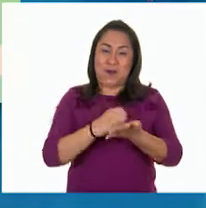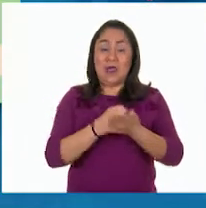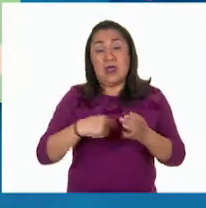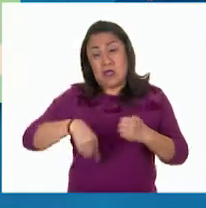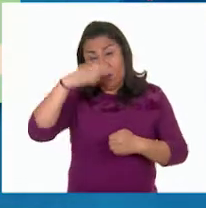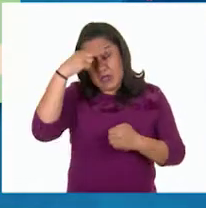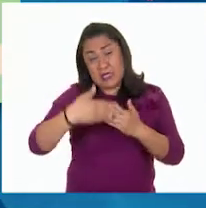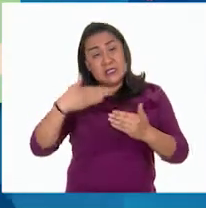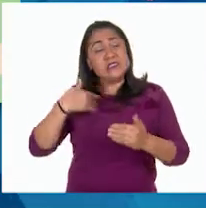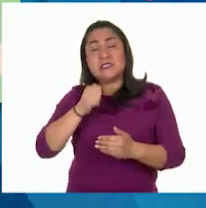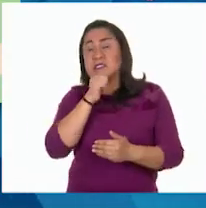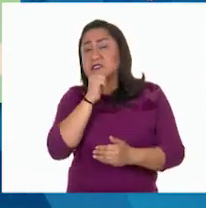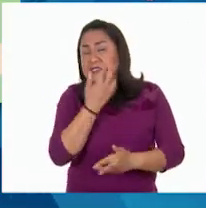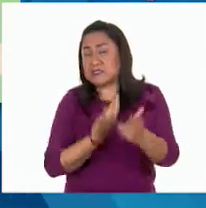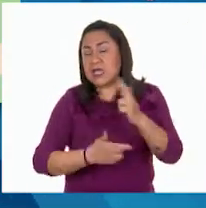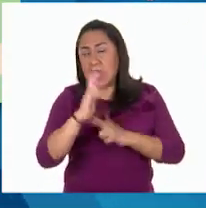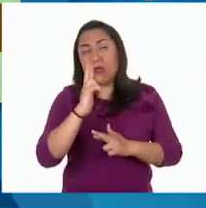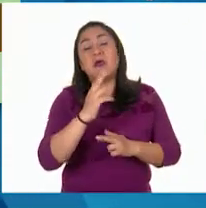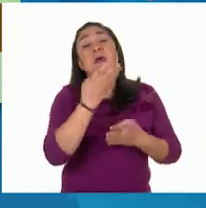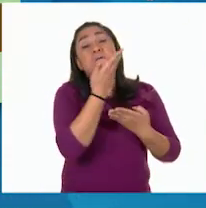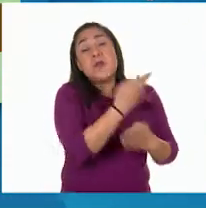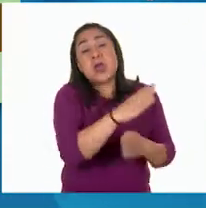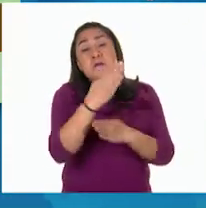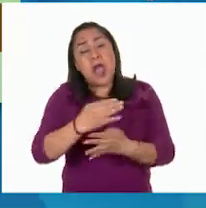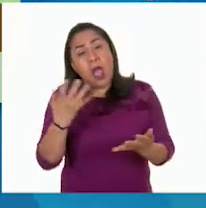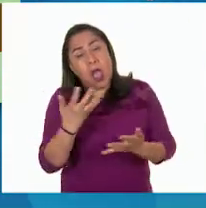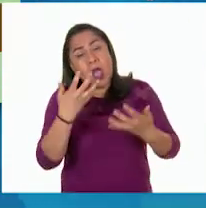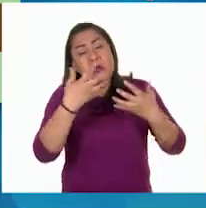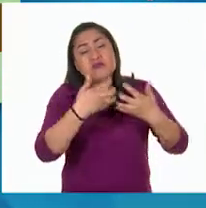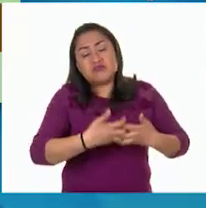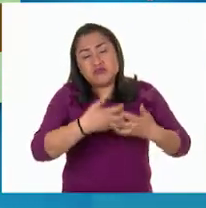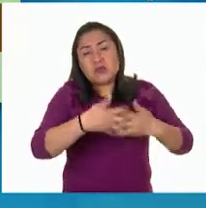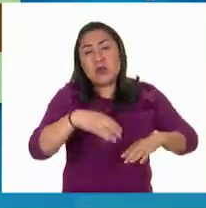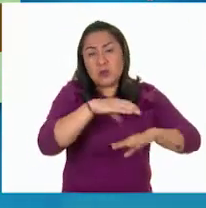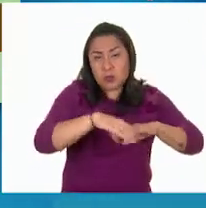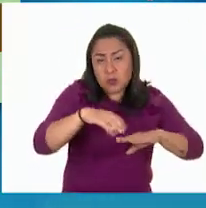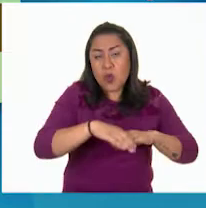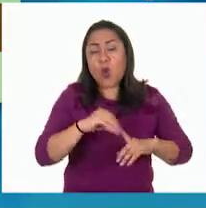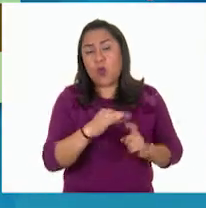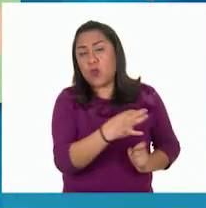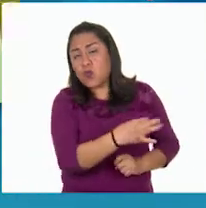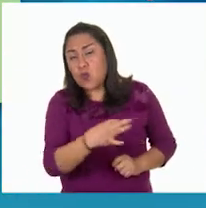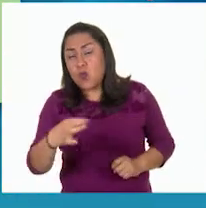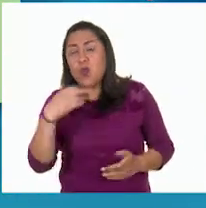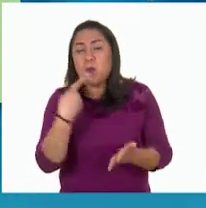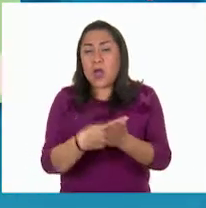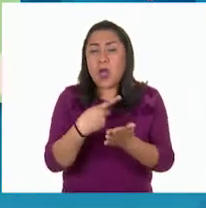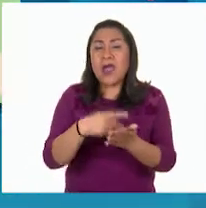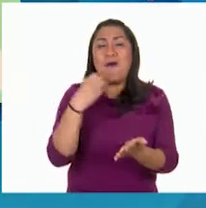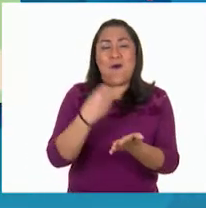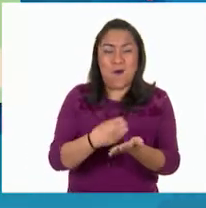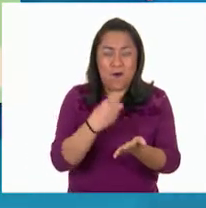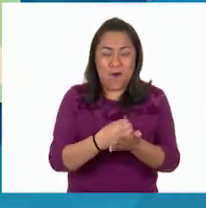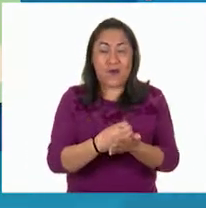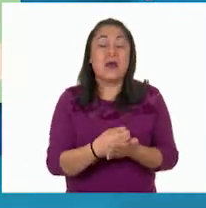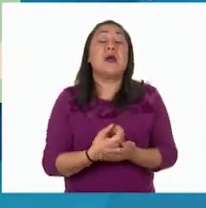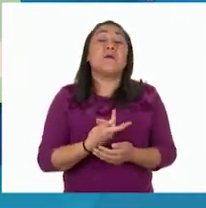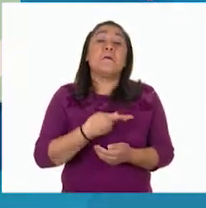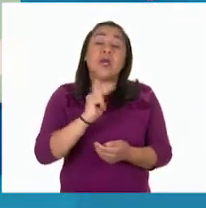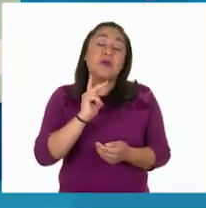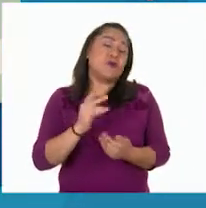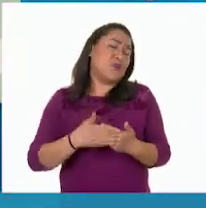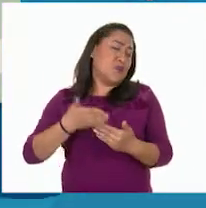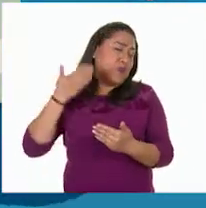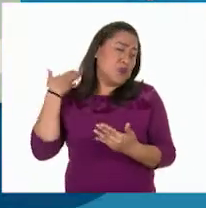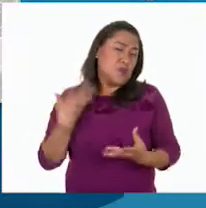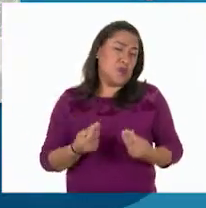revolución, cada banco fabricaba sus propios billetes y también había monedas de oro y plata que se usaban como dinero en la vida diaria. Sin embargo, hace